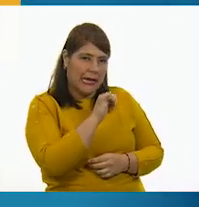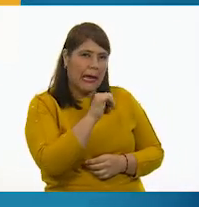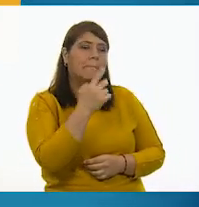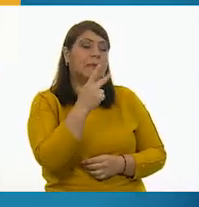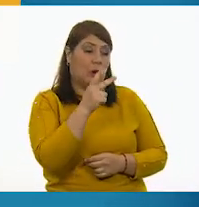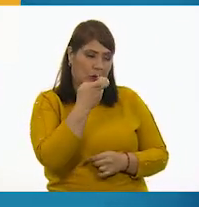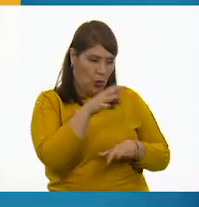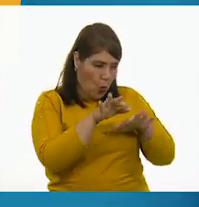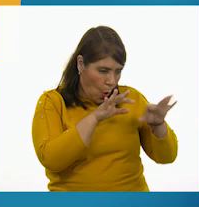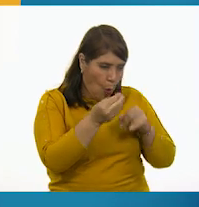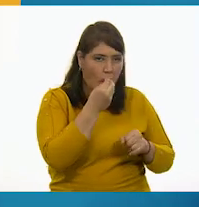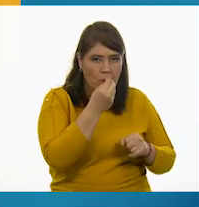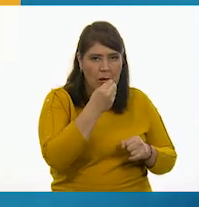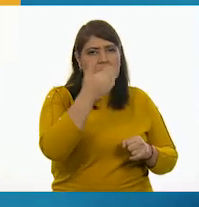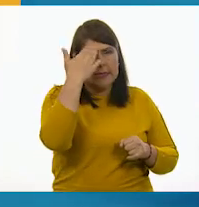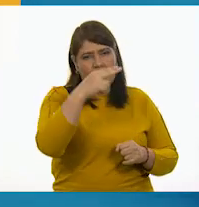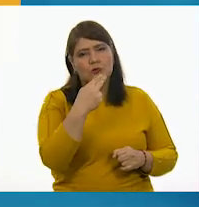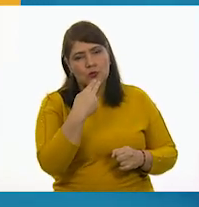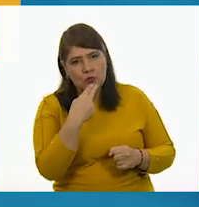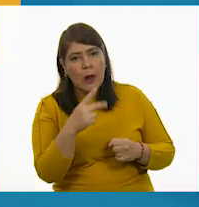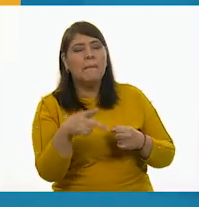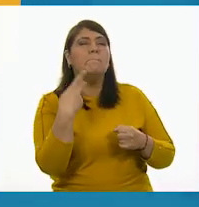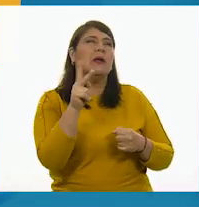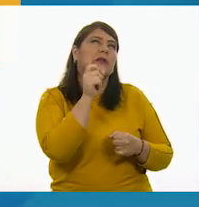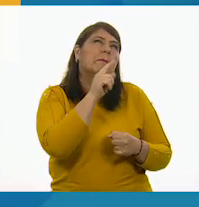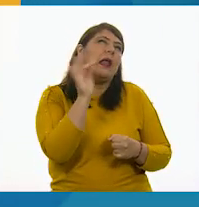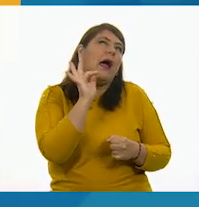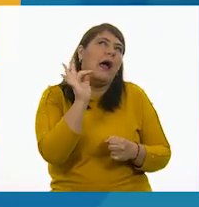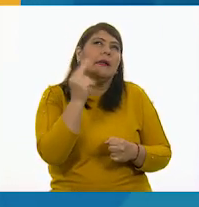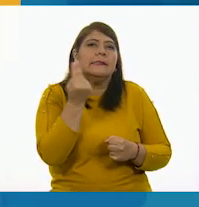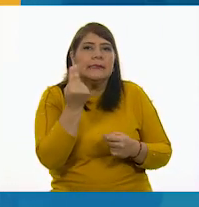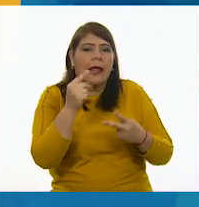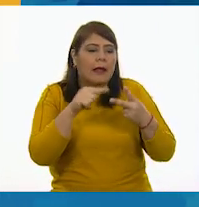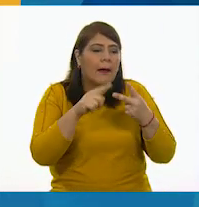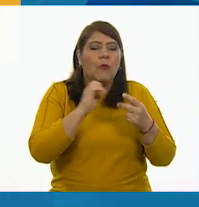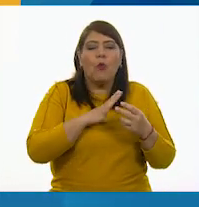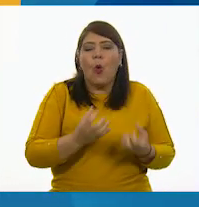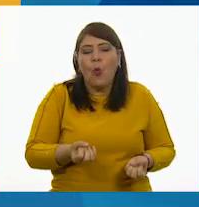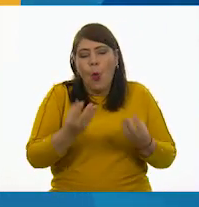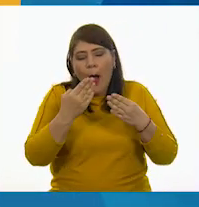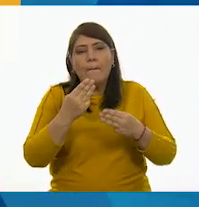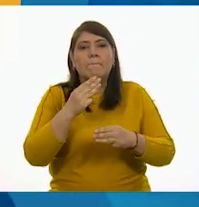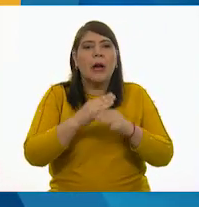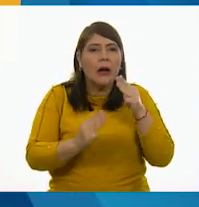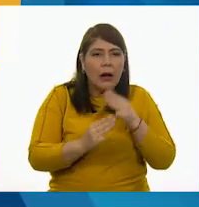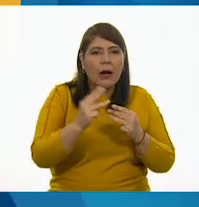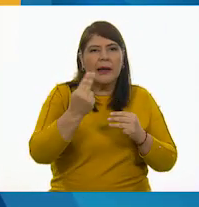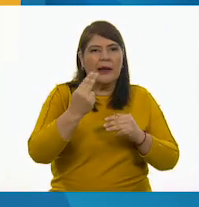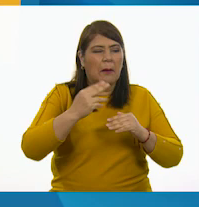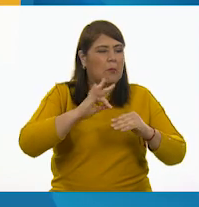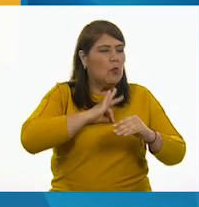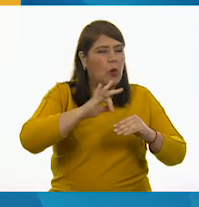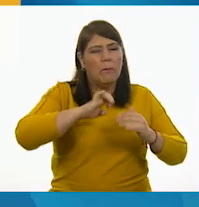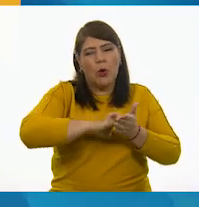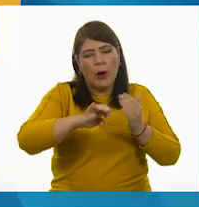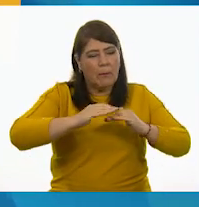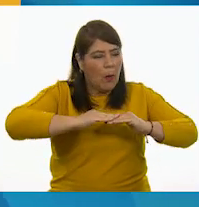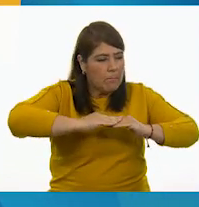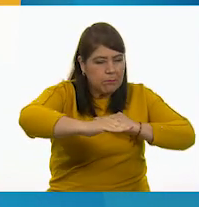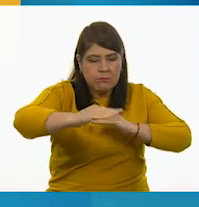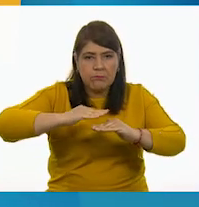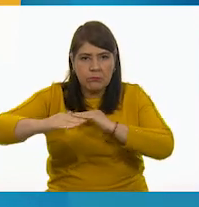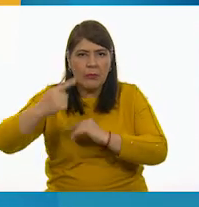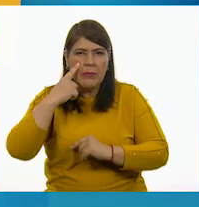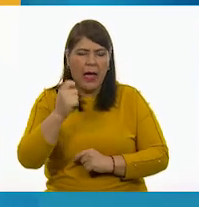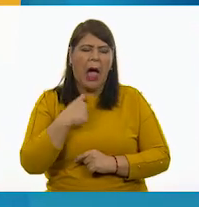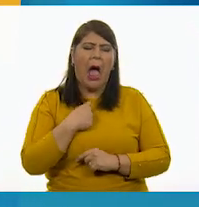elegir comida, pues, también, este, si necesitas, este, saber cuánto material necesitas para cubrir, no sé, una superficie, ¿no? Dices, este, pues, me